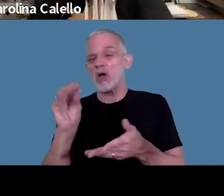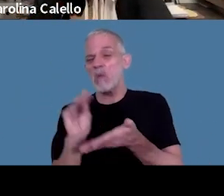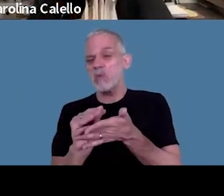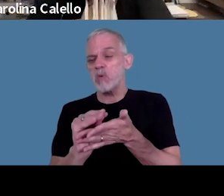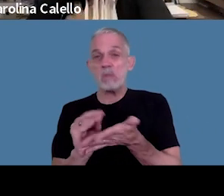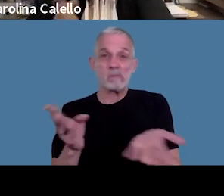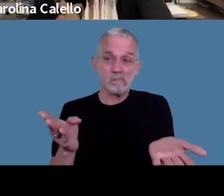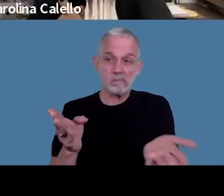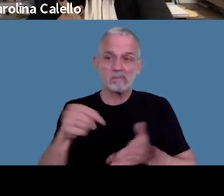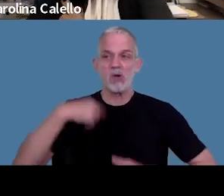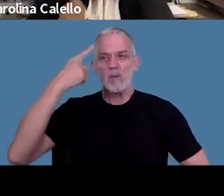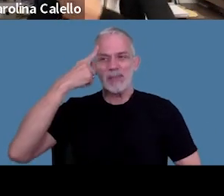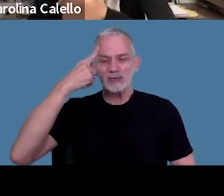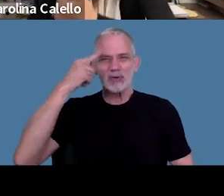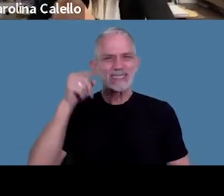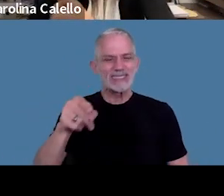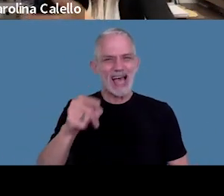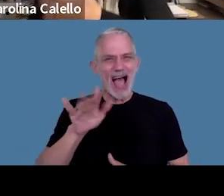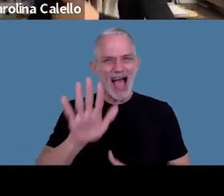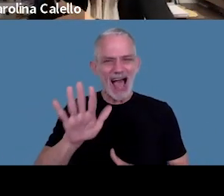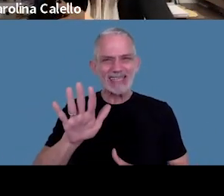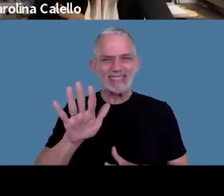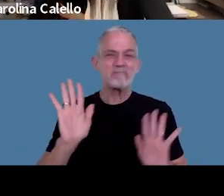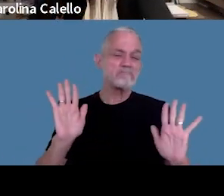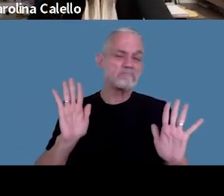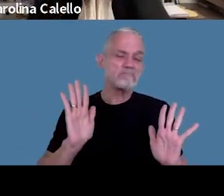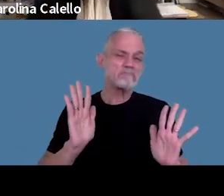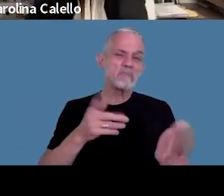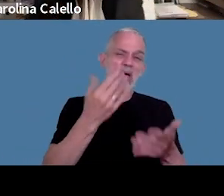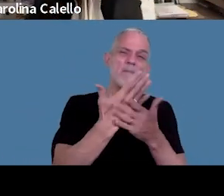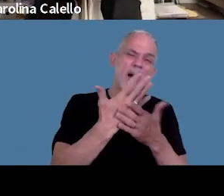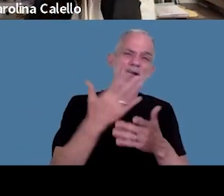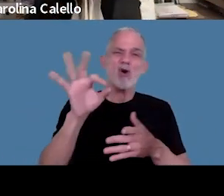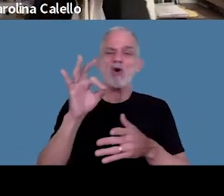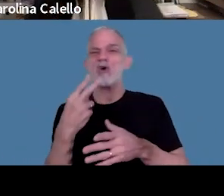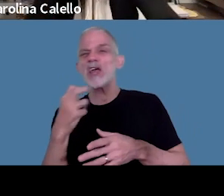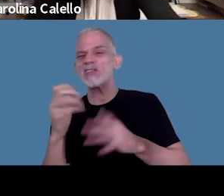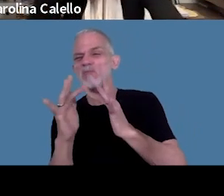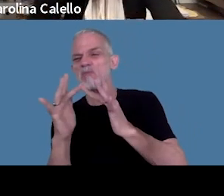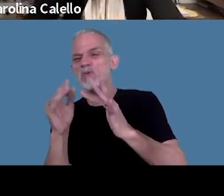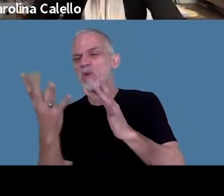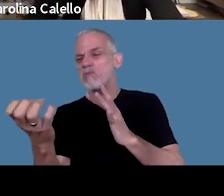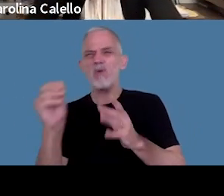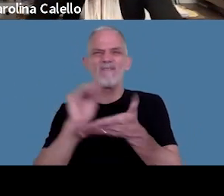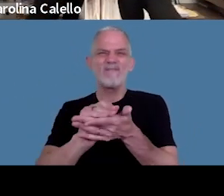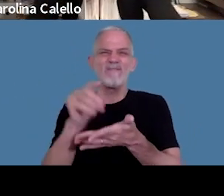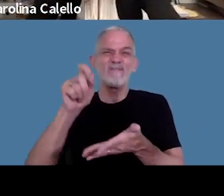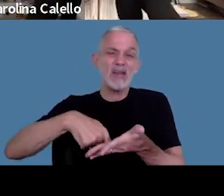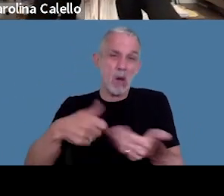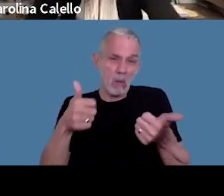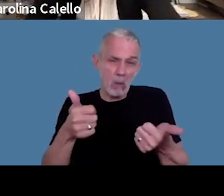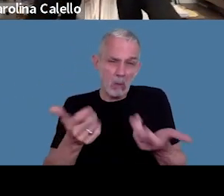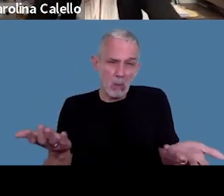parece que no no este determina menores requisitos yo